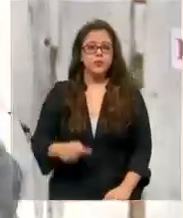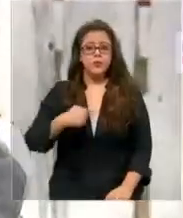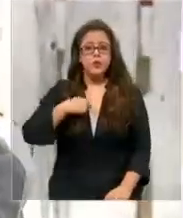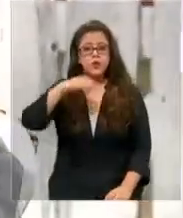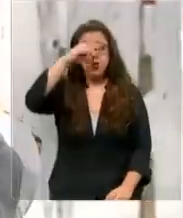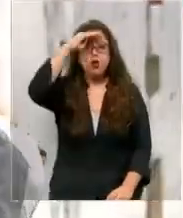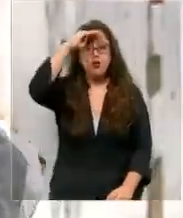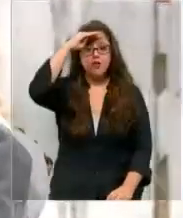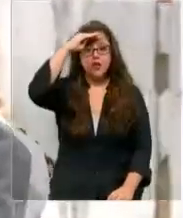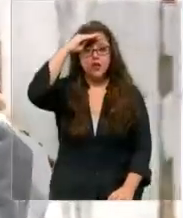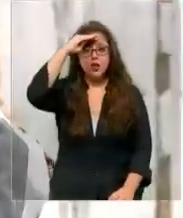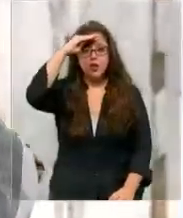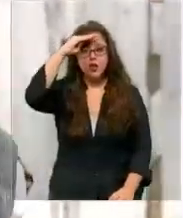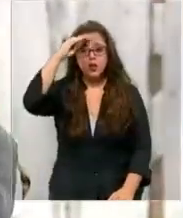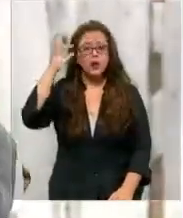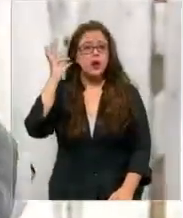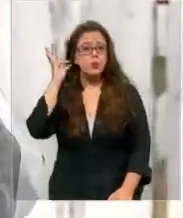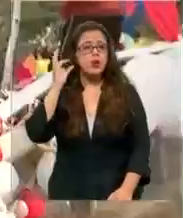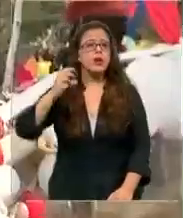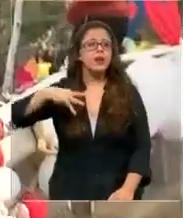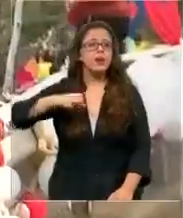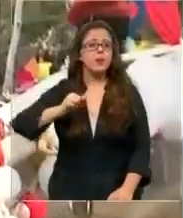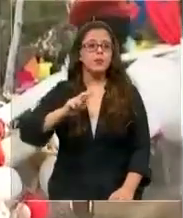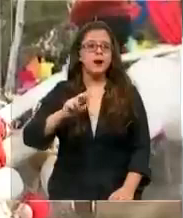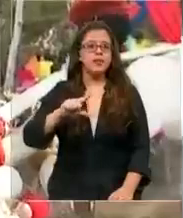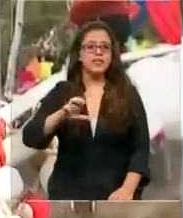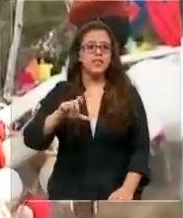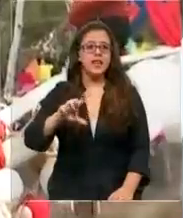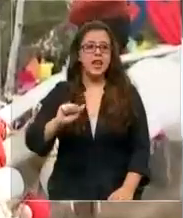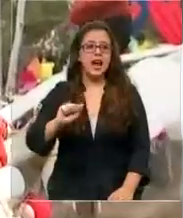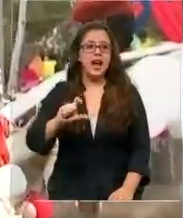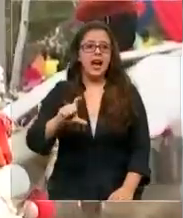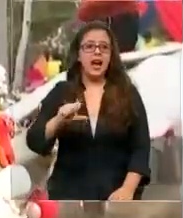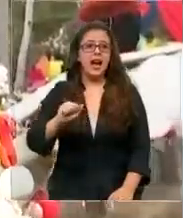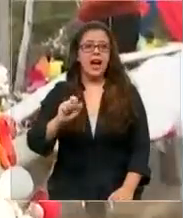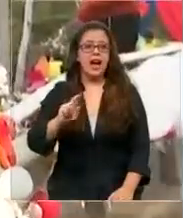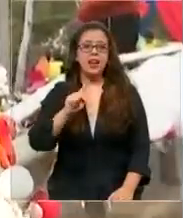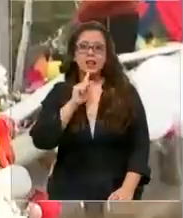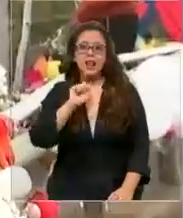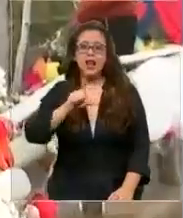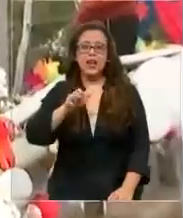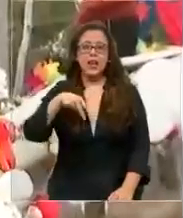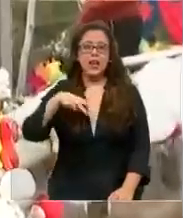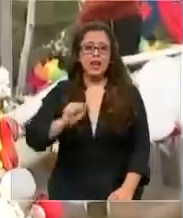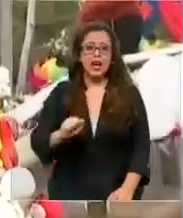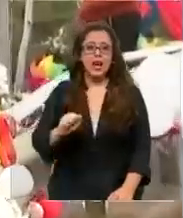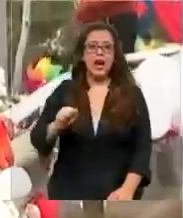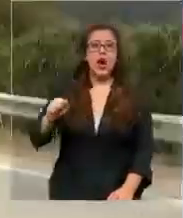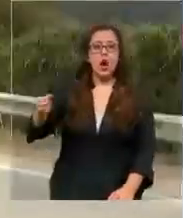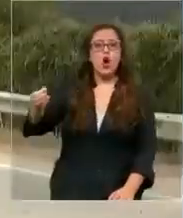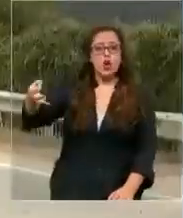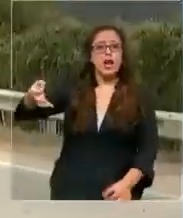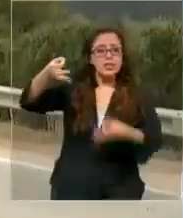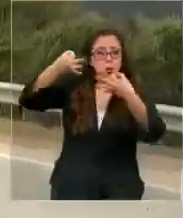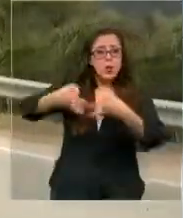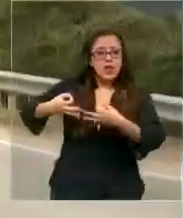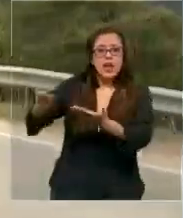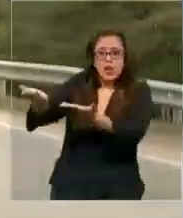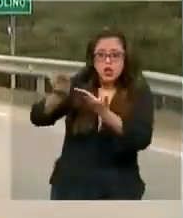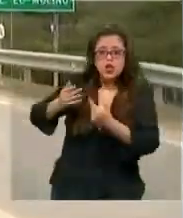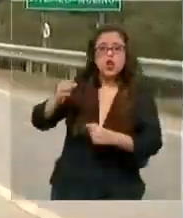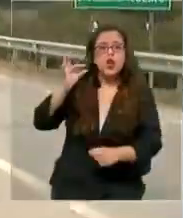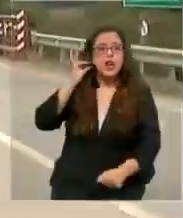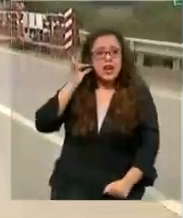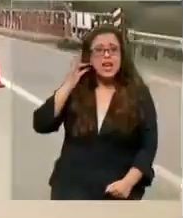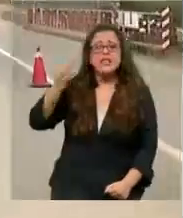Confío en la señora Marcela Cartagena con todo lo que ella nos dijo, con la seguridad que nos dio. Ella es mamá, es abuela, dijo. Ella se